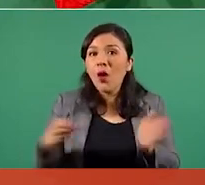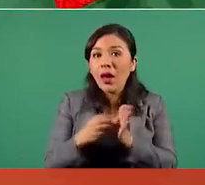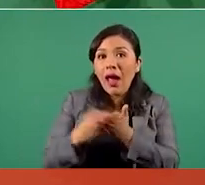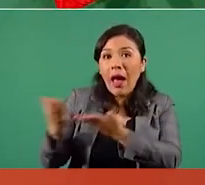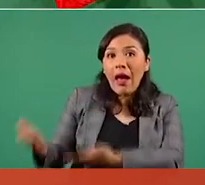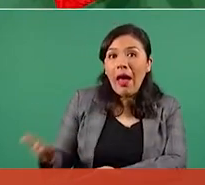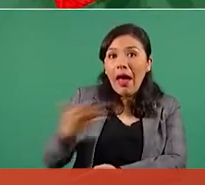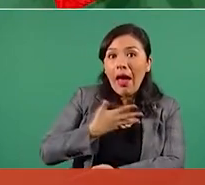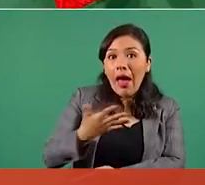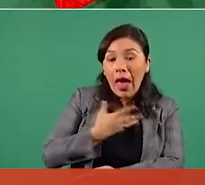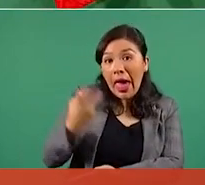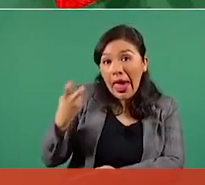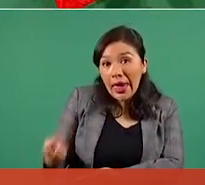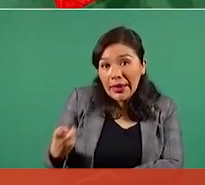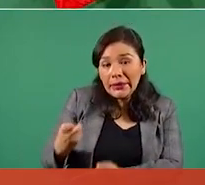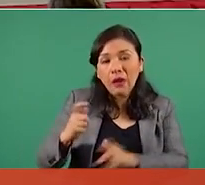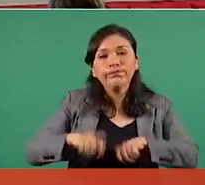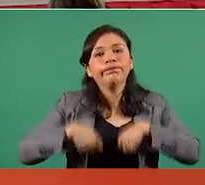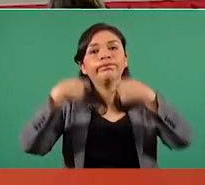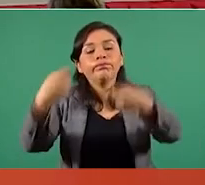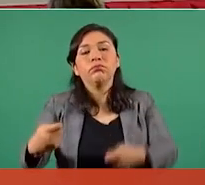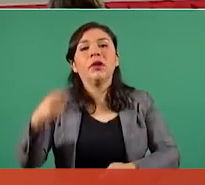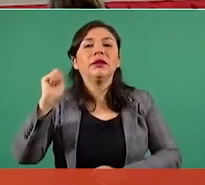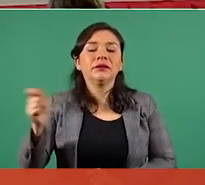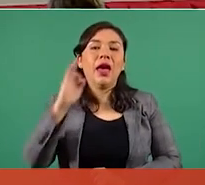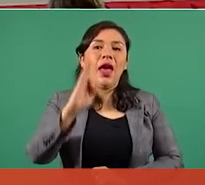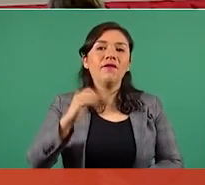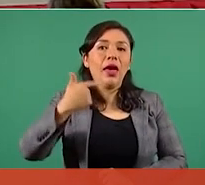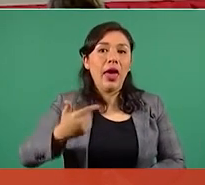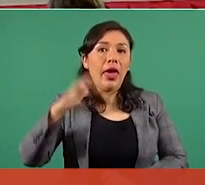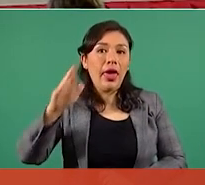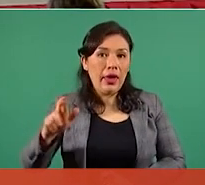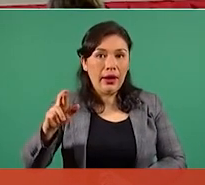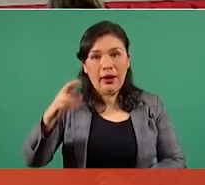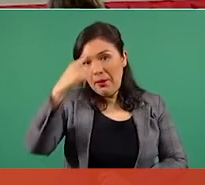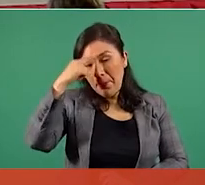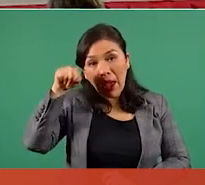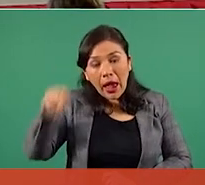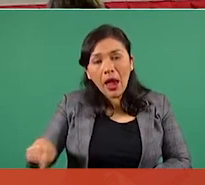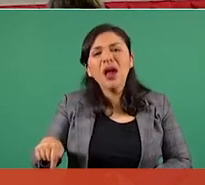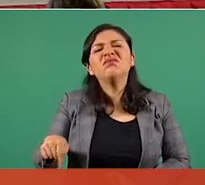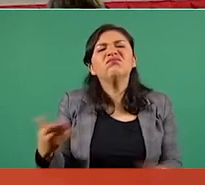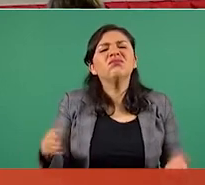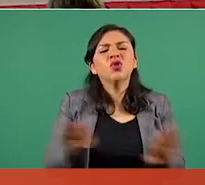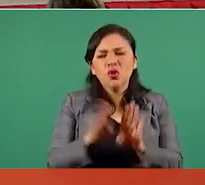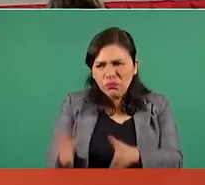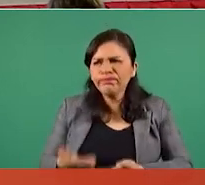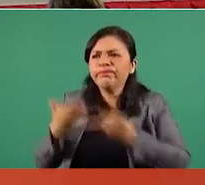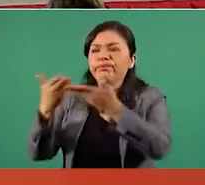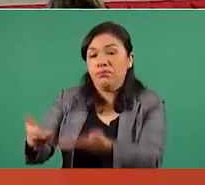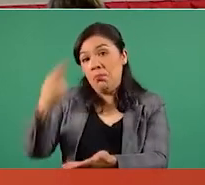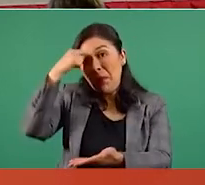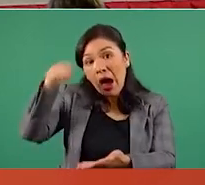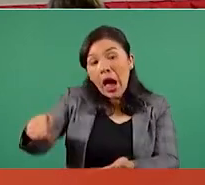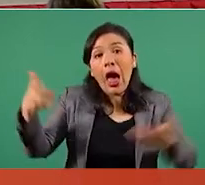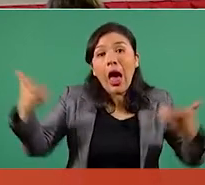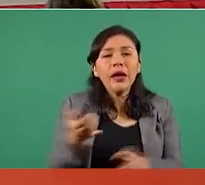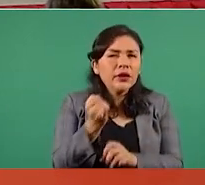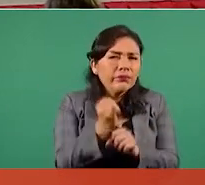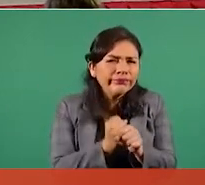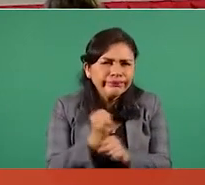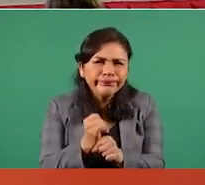que se entregó a la Fiscalía General de la República con el propósito de que se realicen las